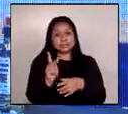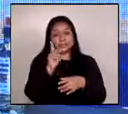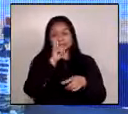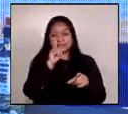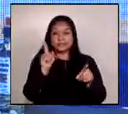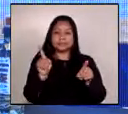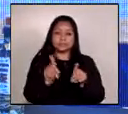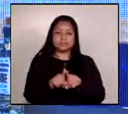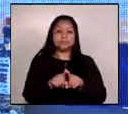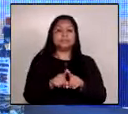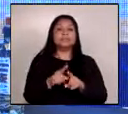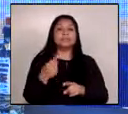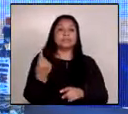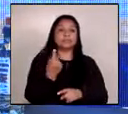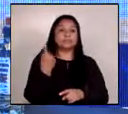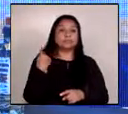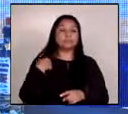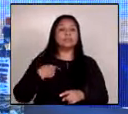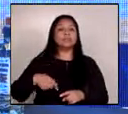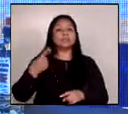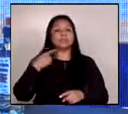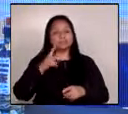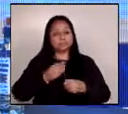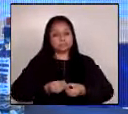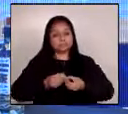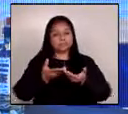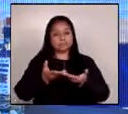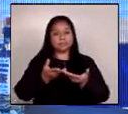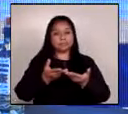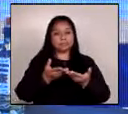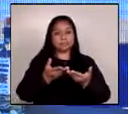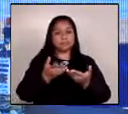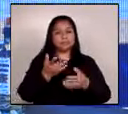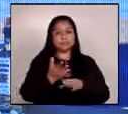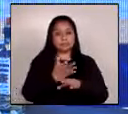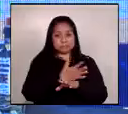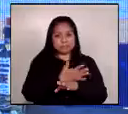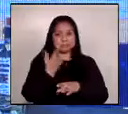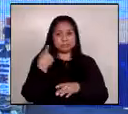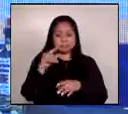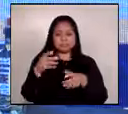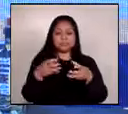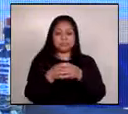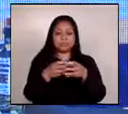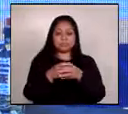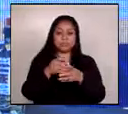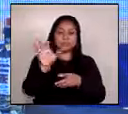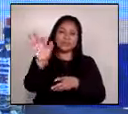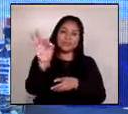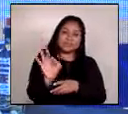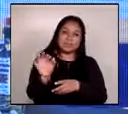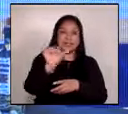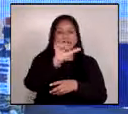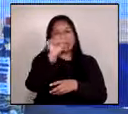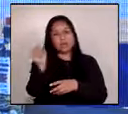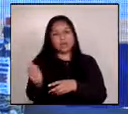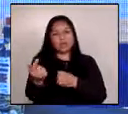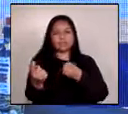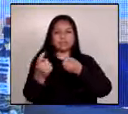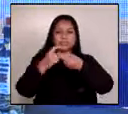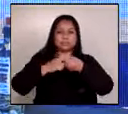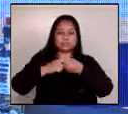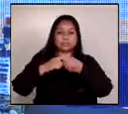importantemente se da la prerrogativa para que en la comisión invitemos a otros actores institucionales